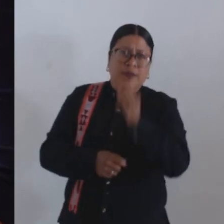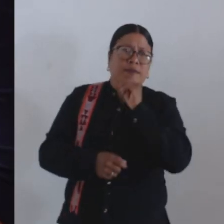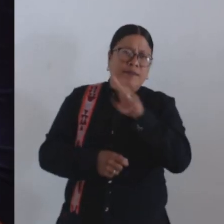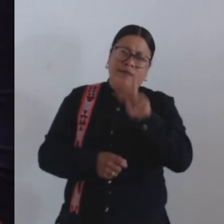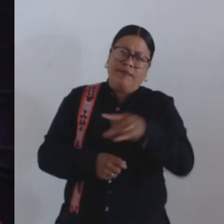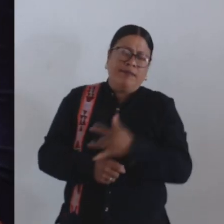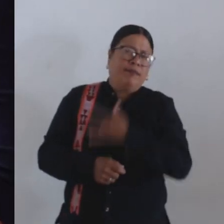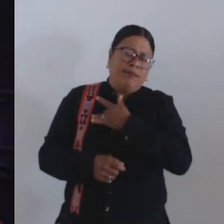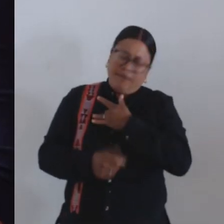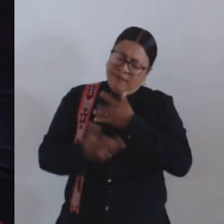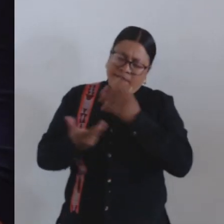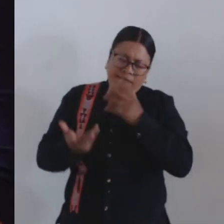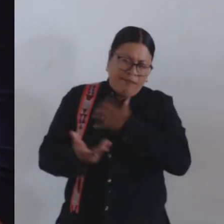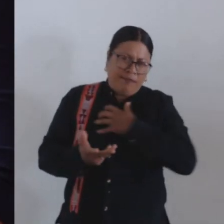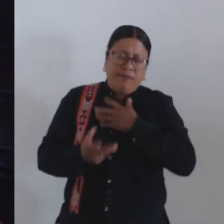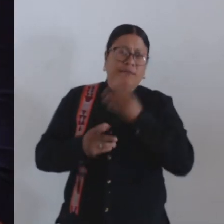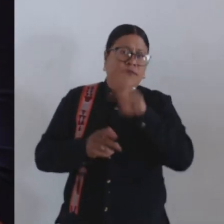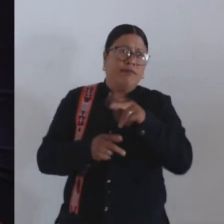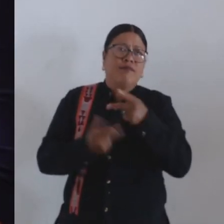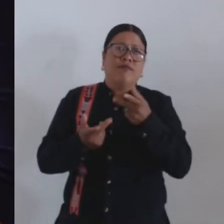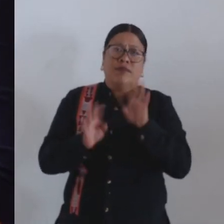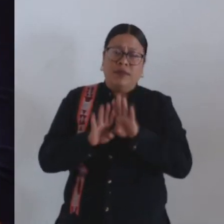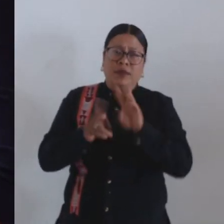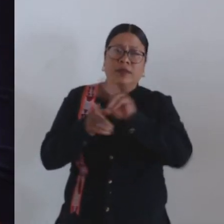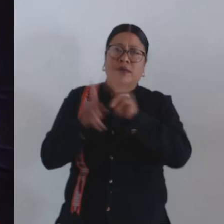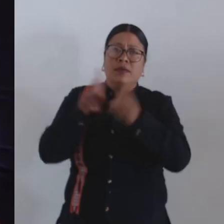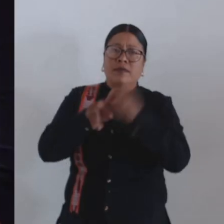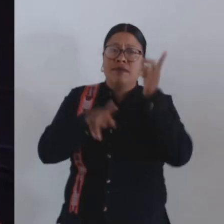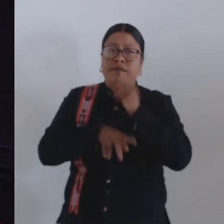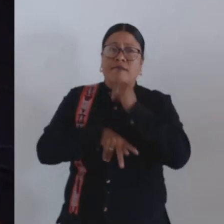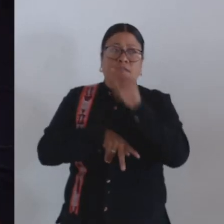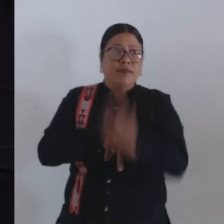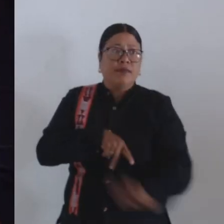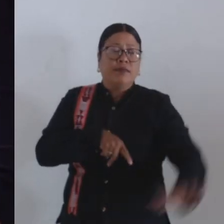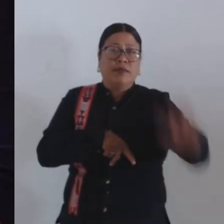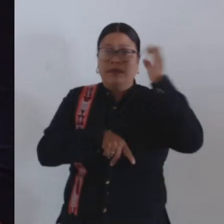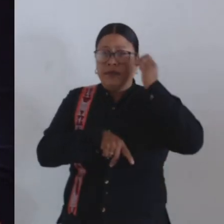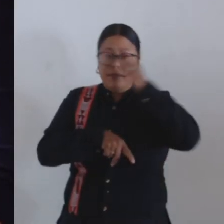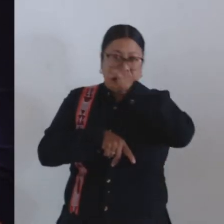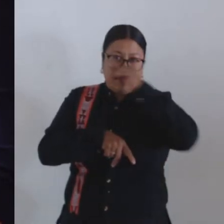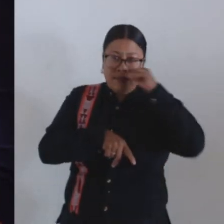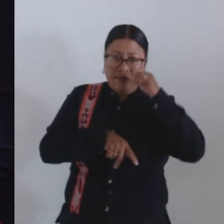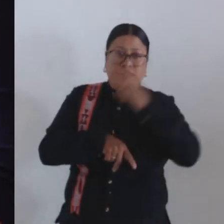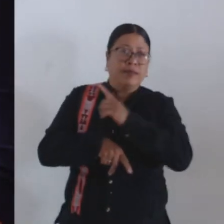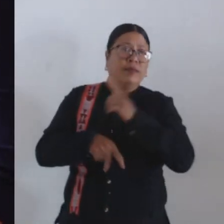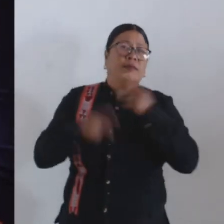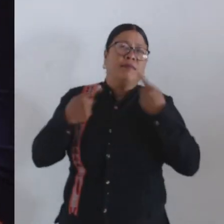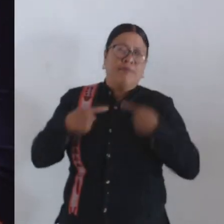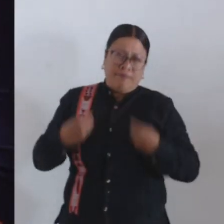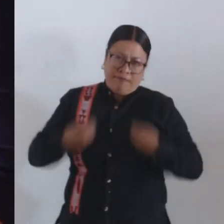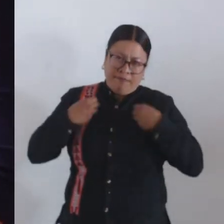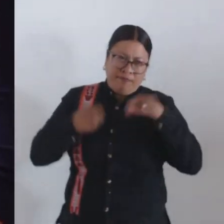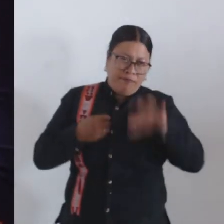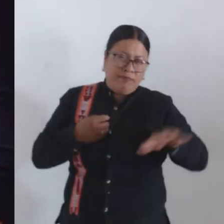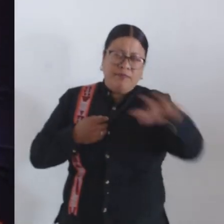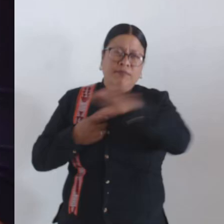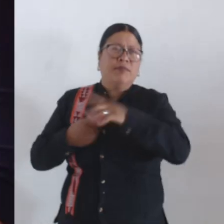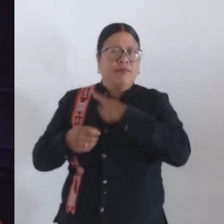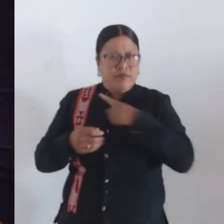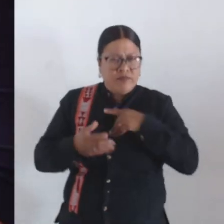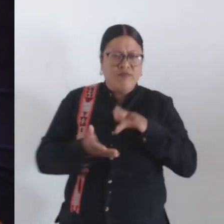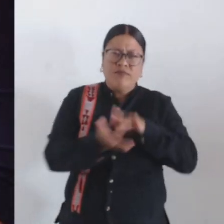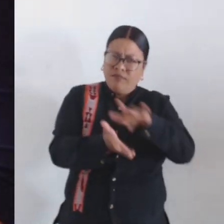en verdad invitar a que como vecinos o vecinas de este municipio de Oaxaca de Juárez, habitantes del mismo, sigamos